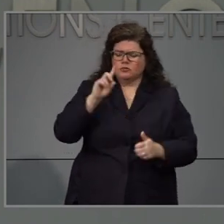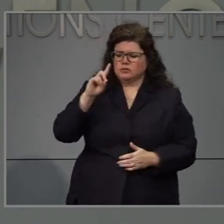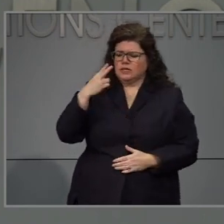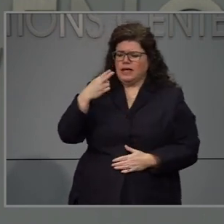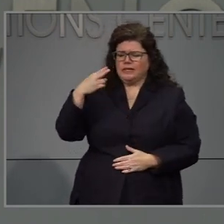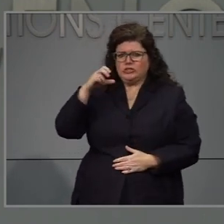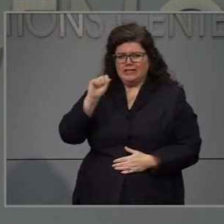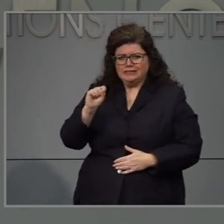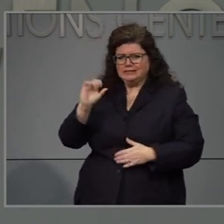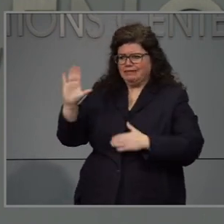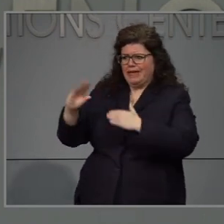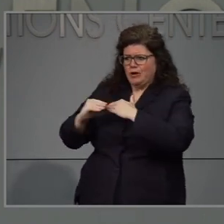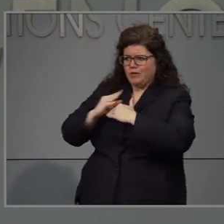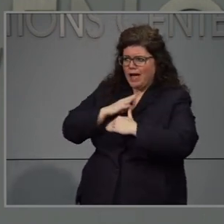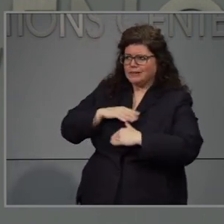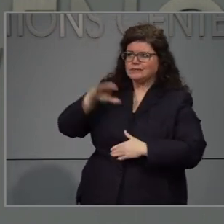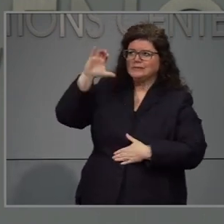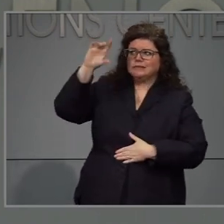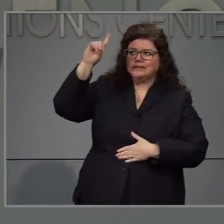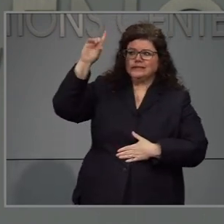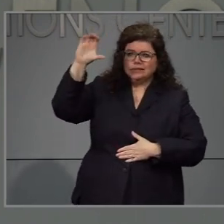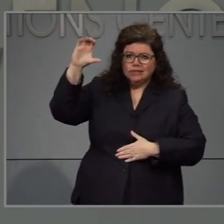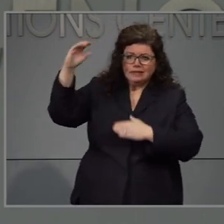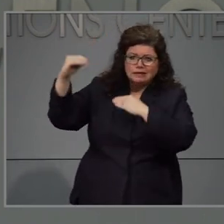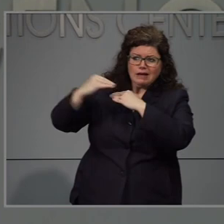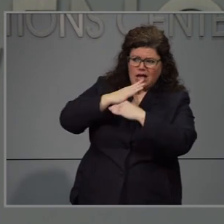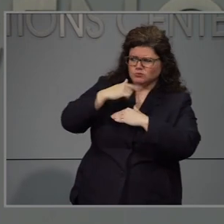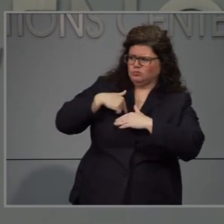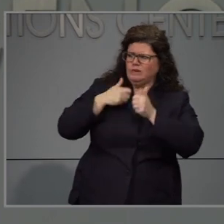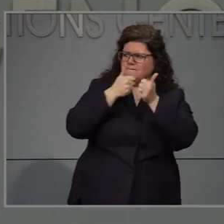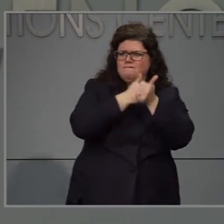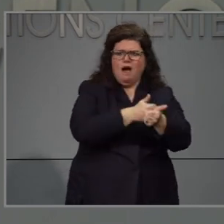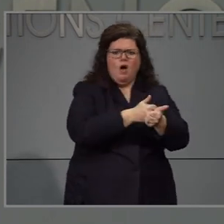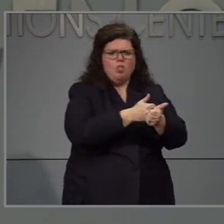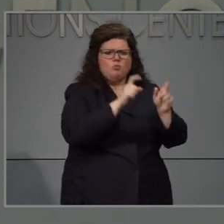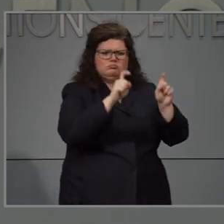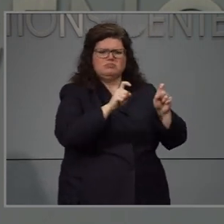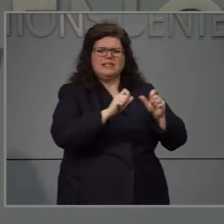CDC y las guías estatales que ellos nos proporcionan.